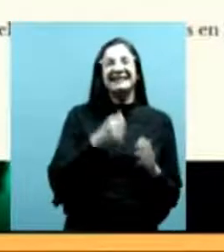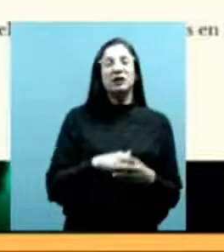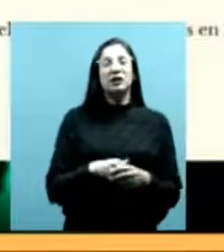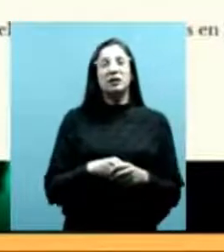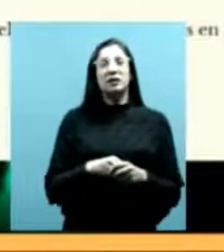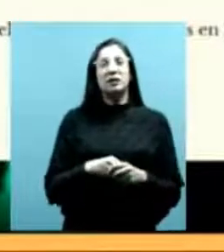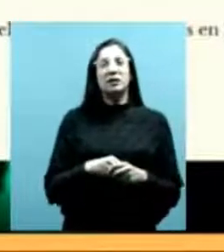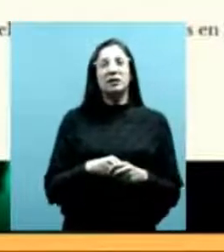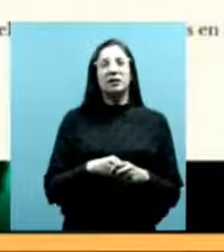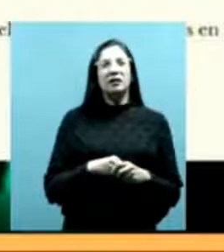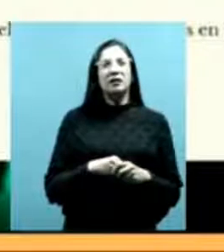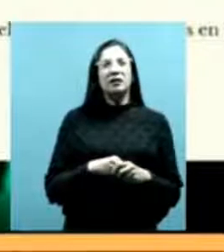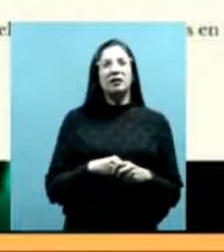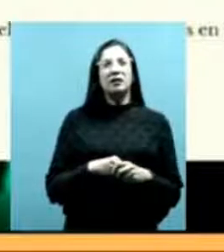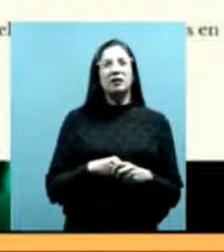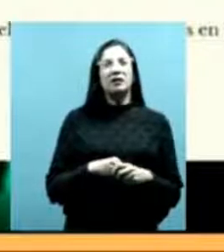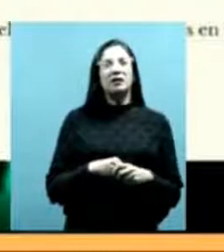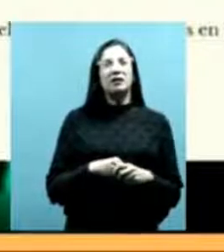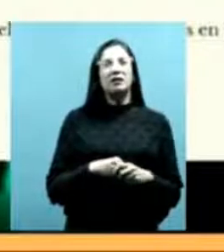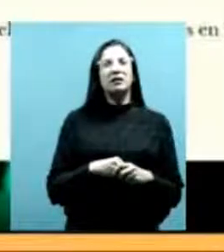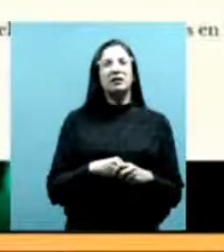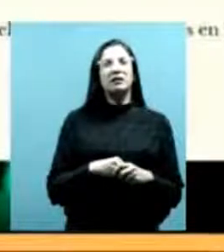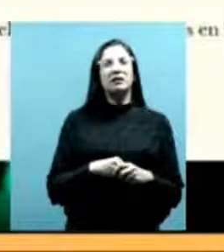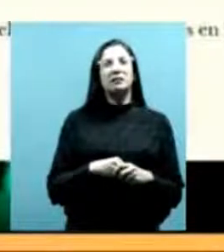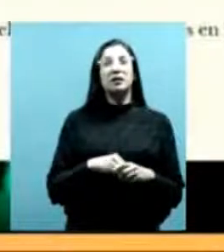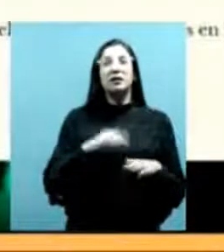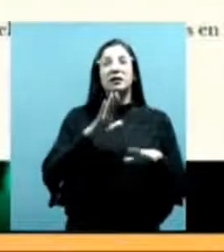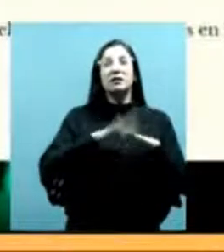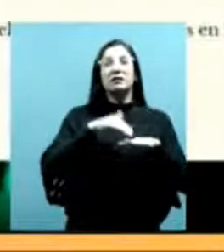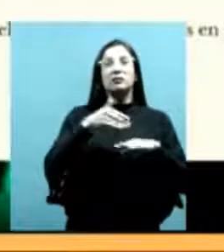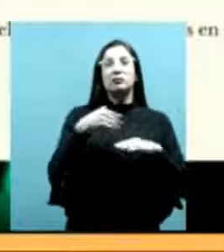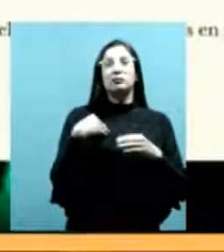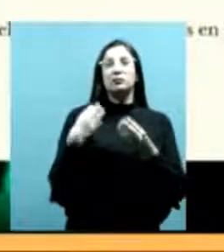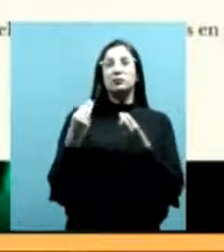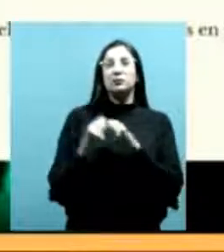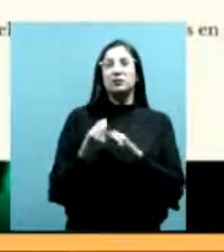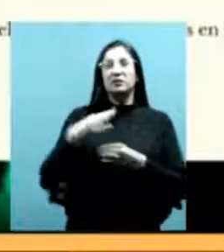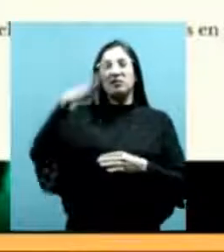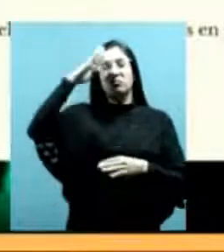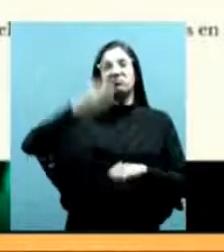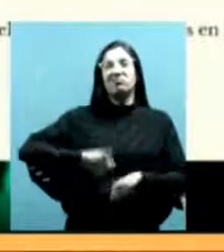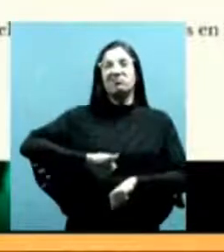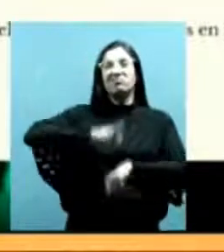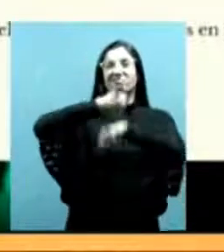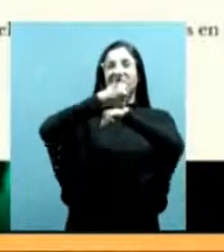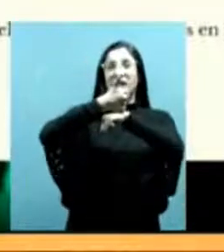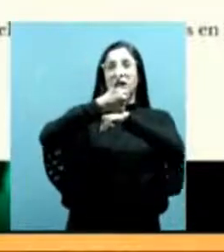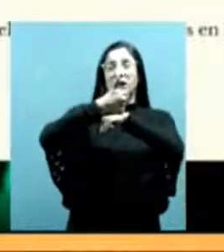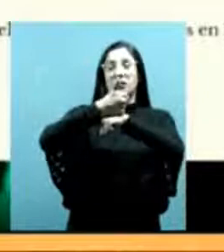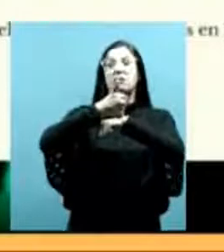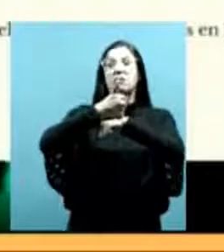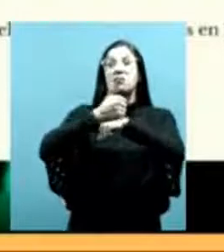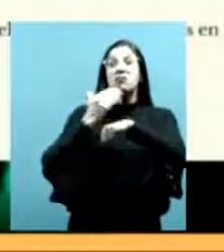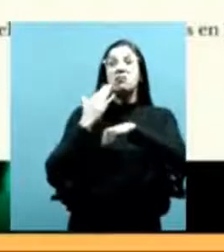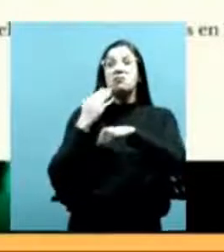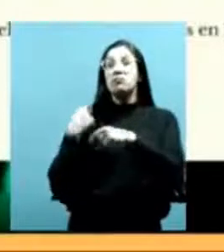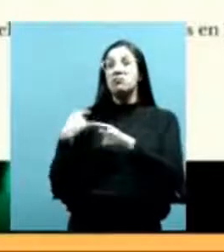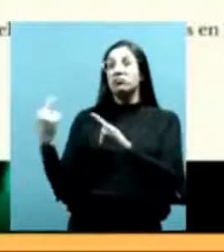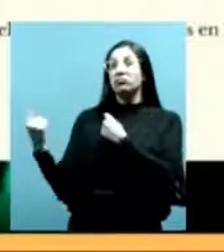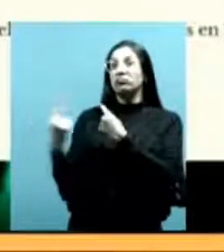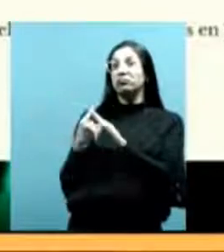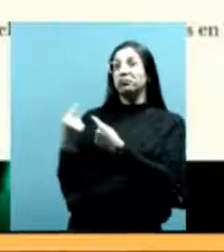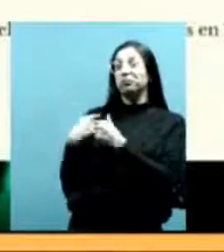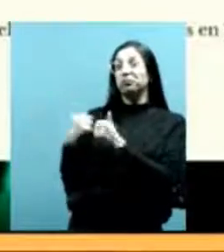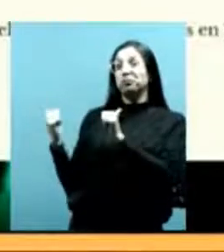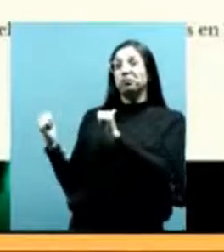cito el netrama de Elisa después dice que lo juntó el general el general no importa en este caso quién es es cualquier militar